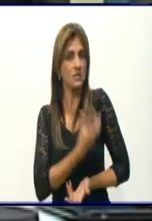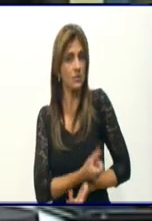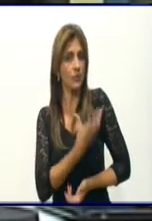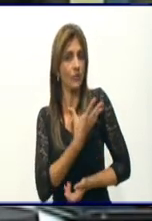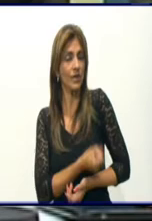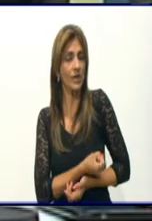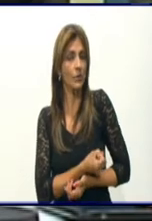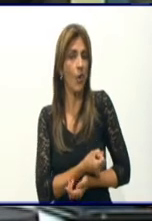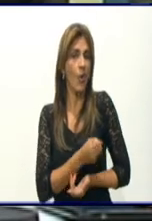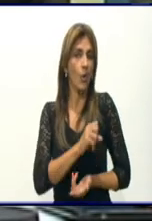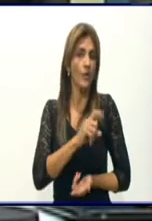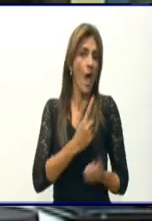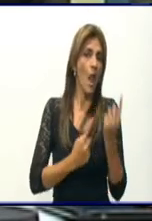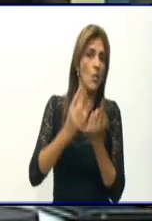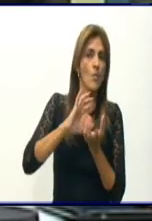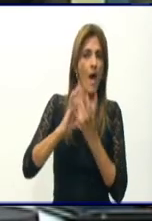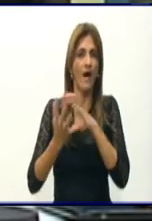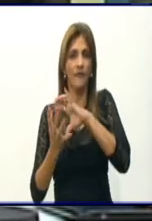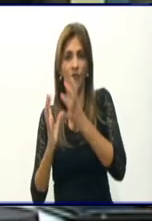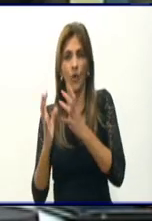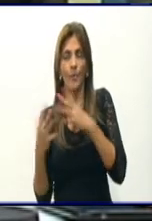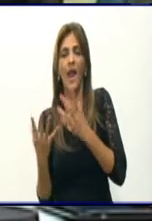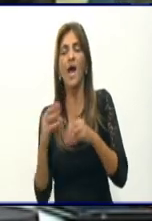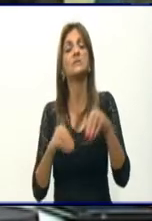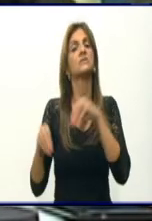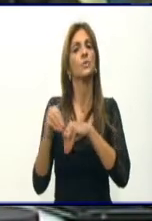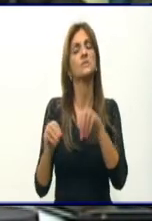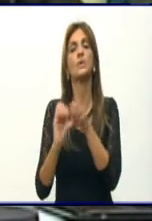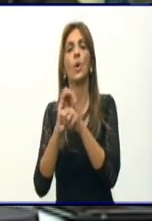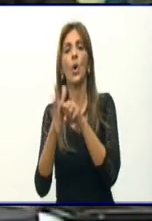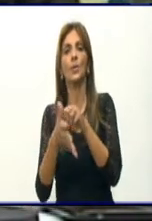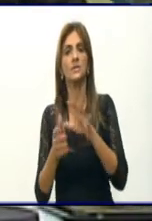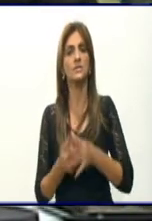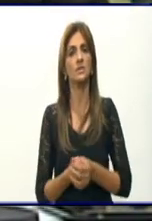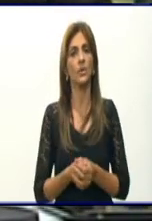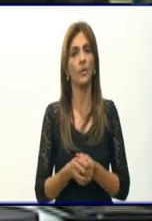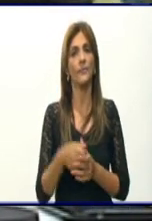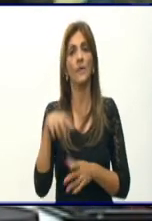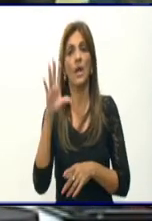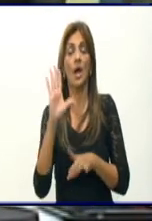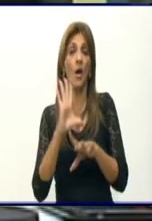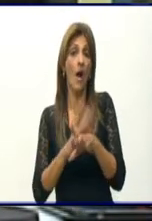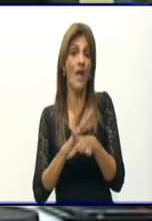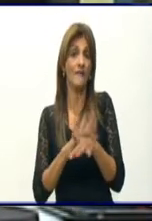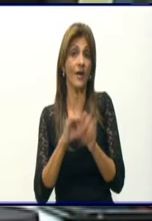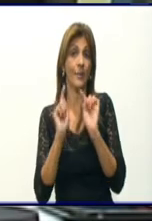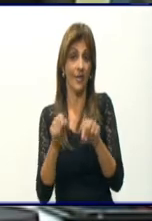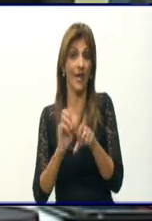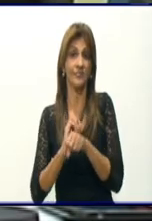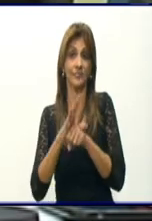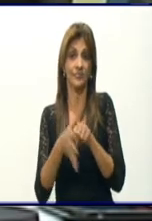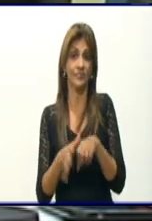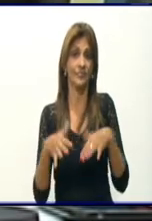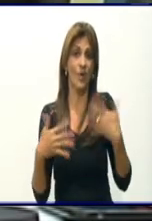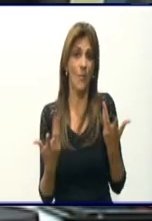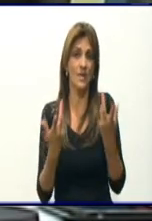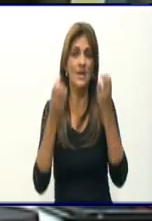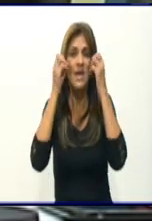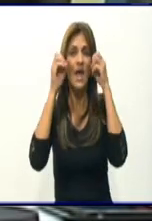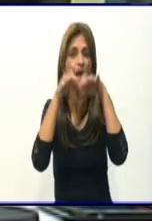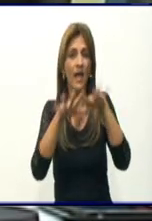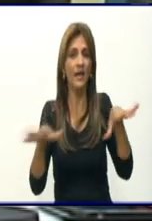una u otra manera el trauma de la COVID-19. Toda enfermedad, según los especialistas, genera un trauma en la persona.